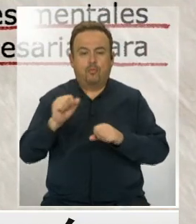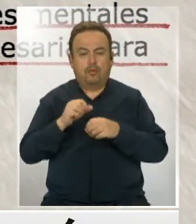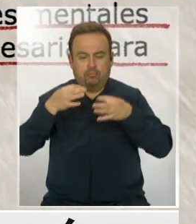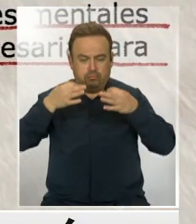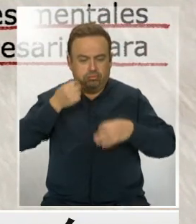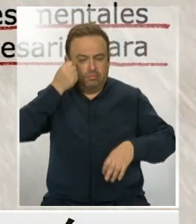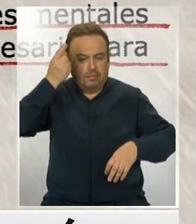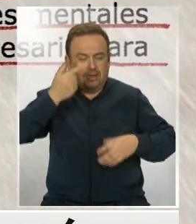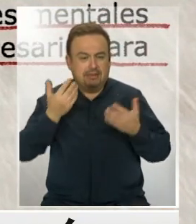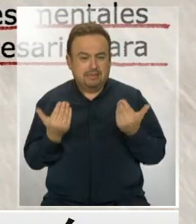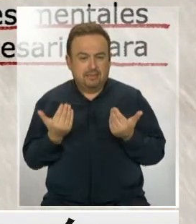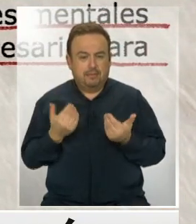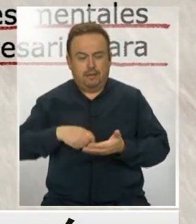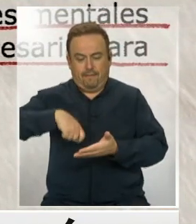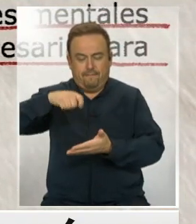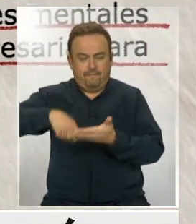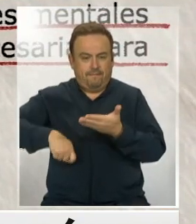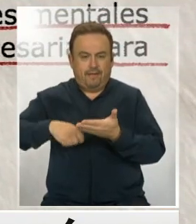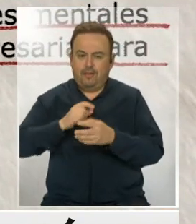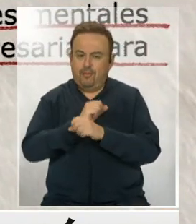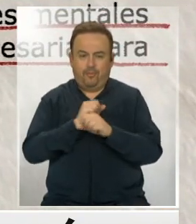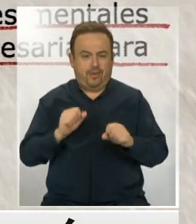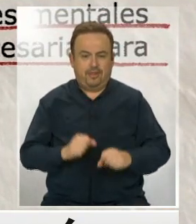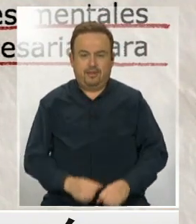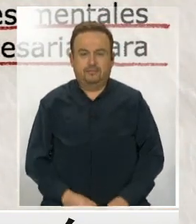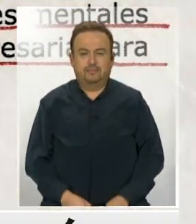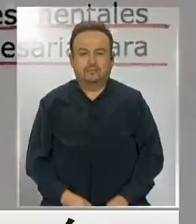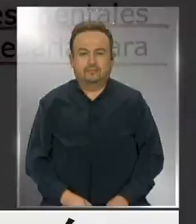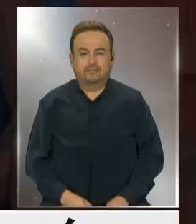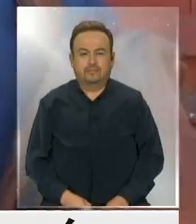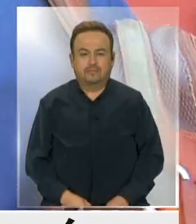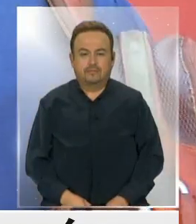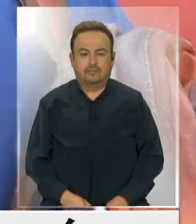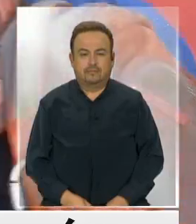la comprensión necesaria para dicho acto jurídico.